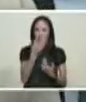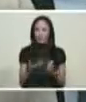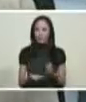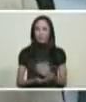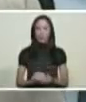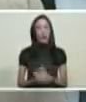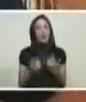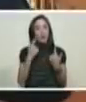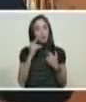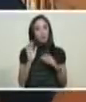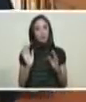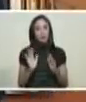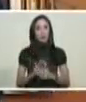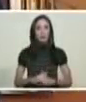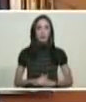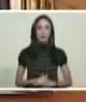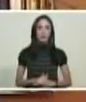maneras